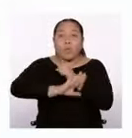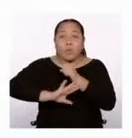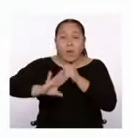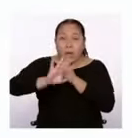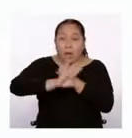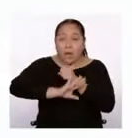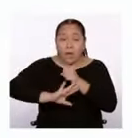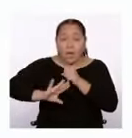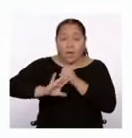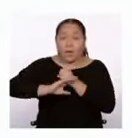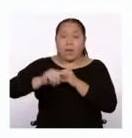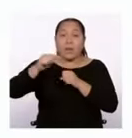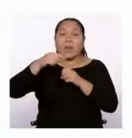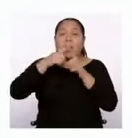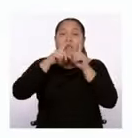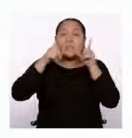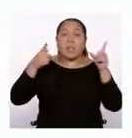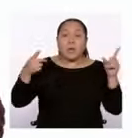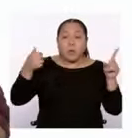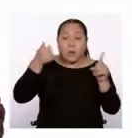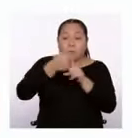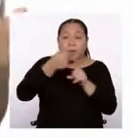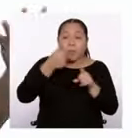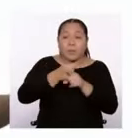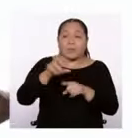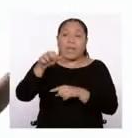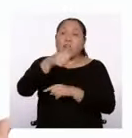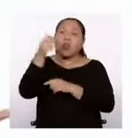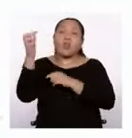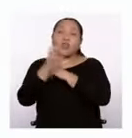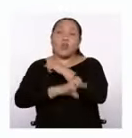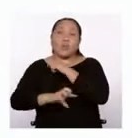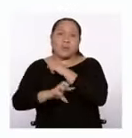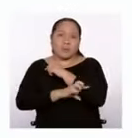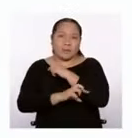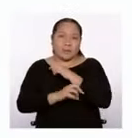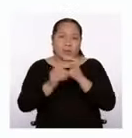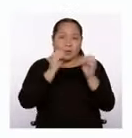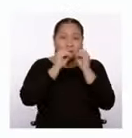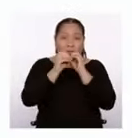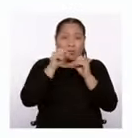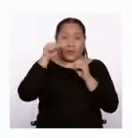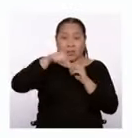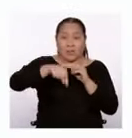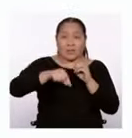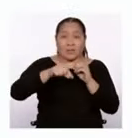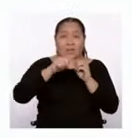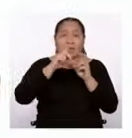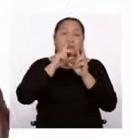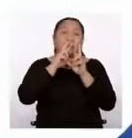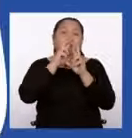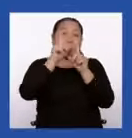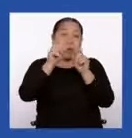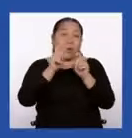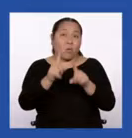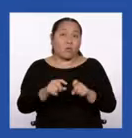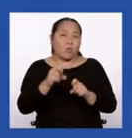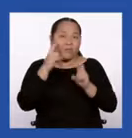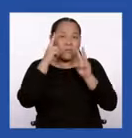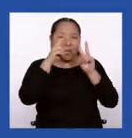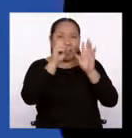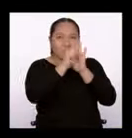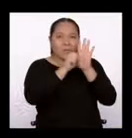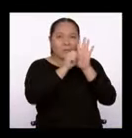Para resolver estas preguntas y algunas otras más, vamos a ver el video. ¡Adelante!